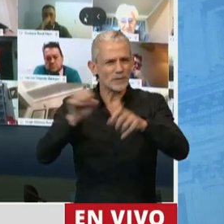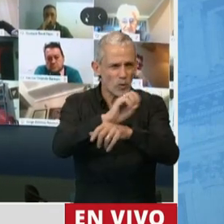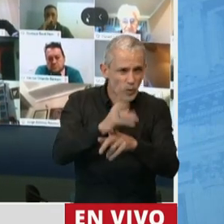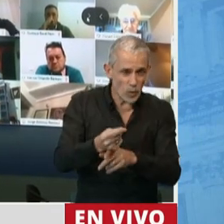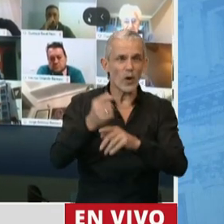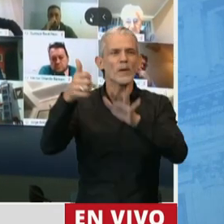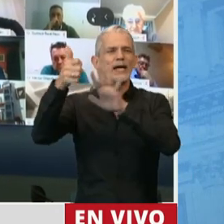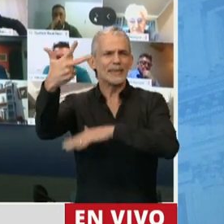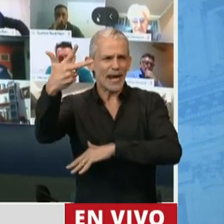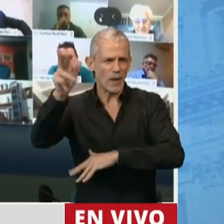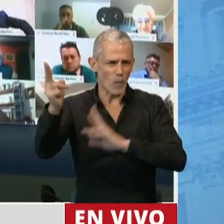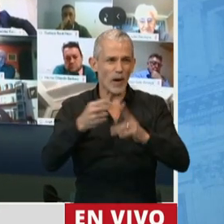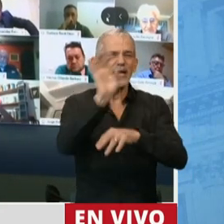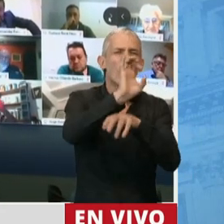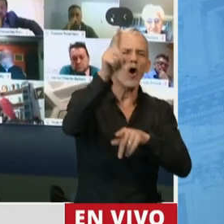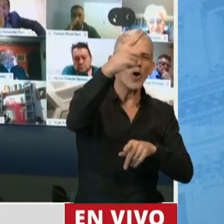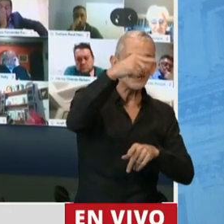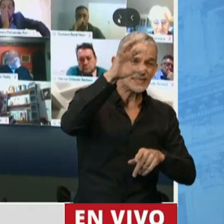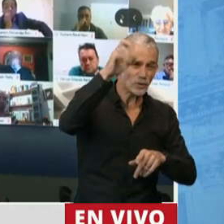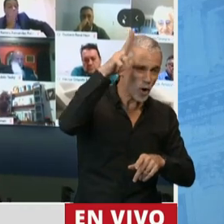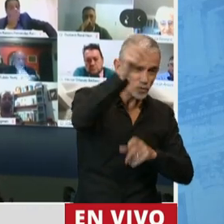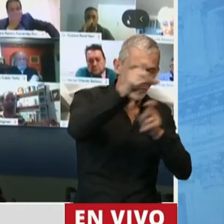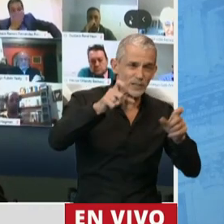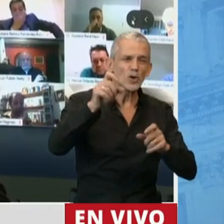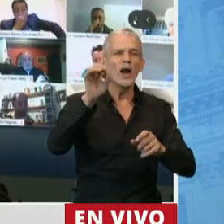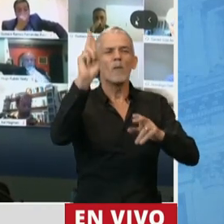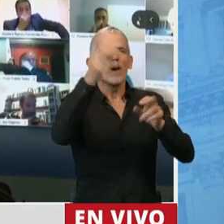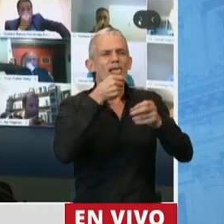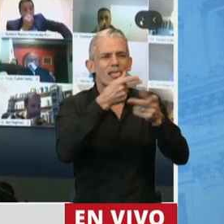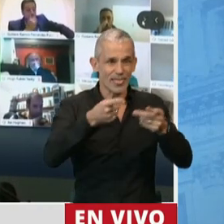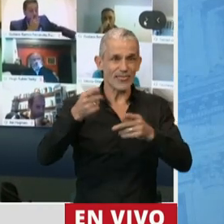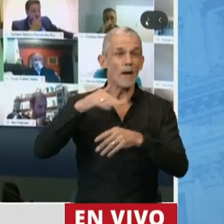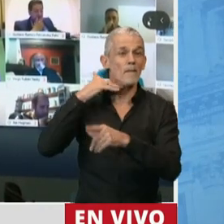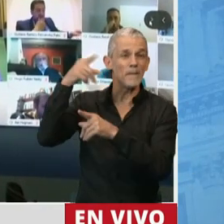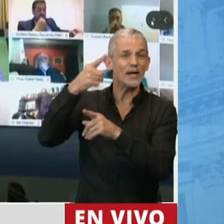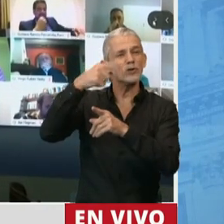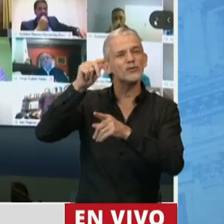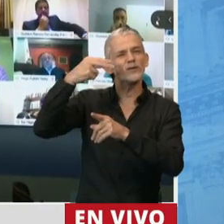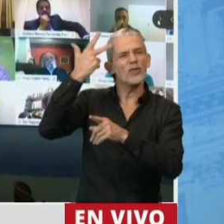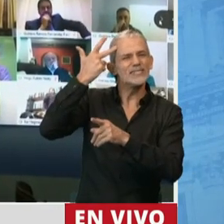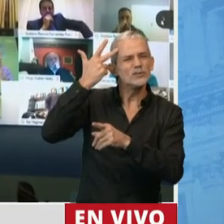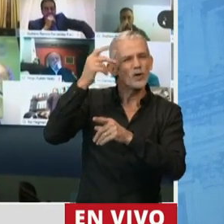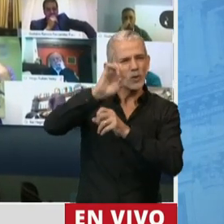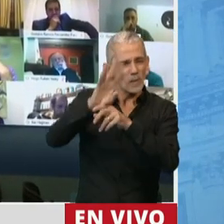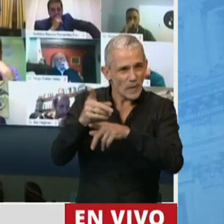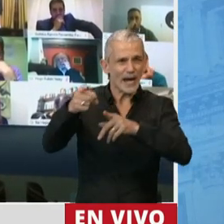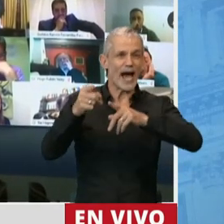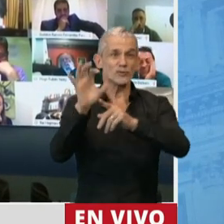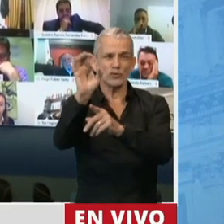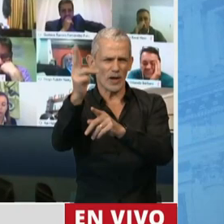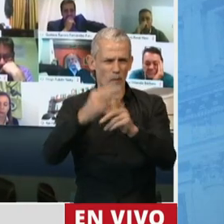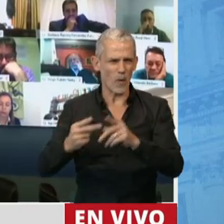muertes, Colombia 108 casos, 0 muertes, México 118 casos, 1 muerte, Sudáfrica